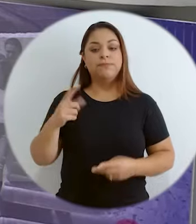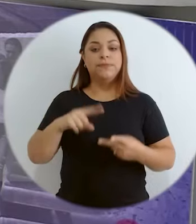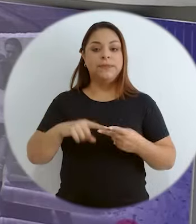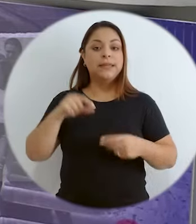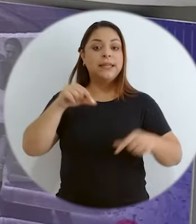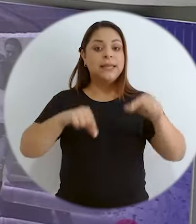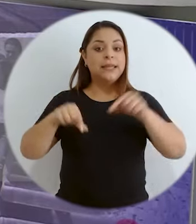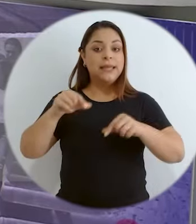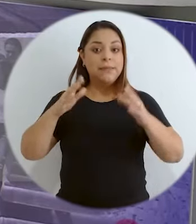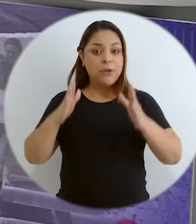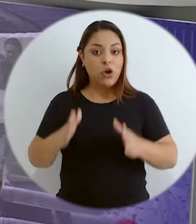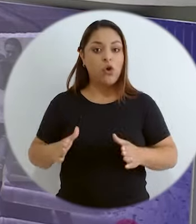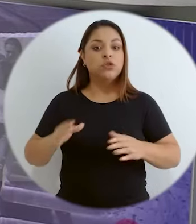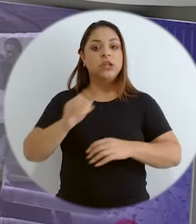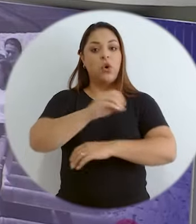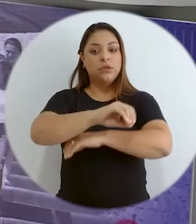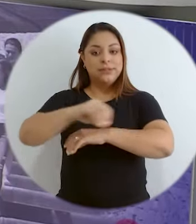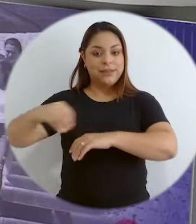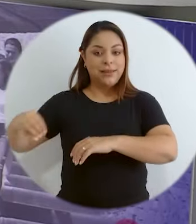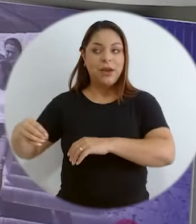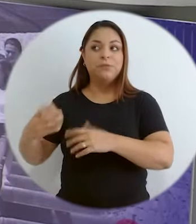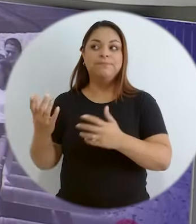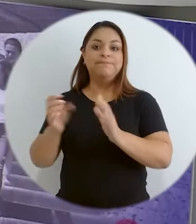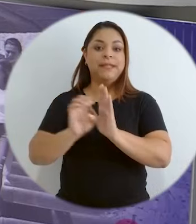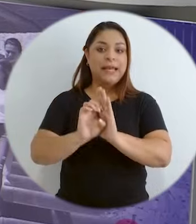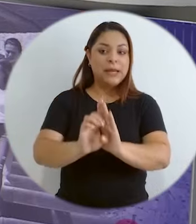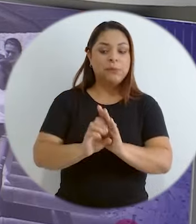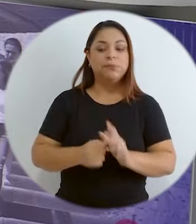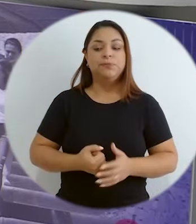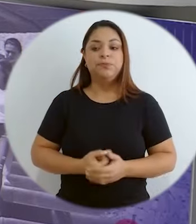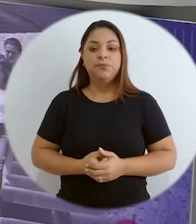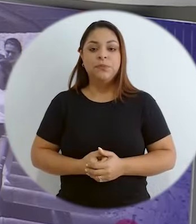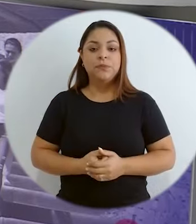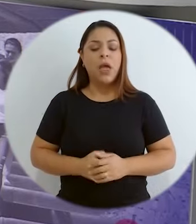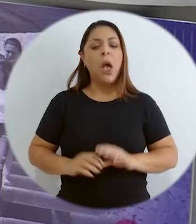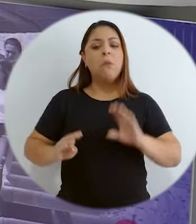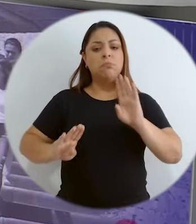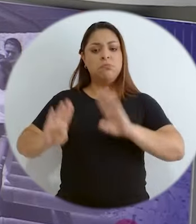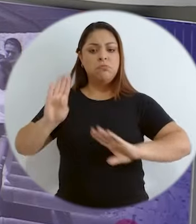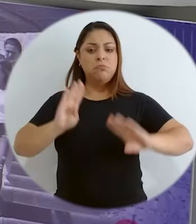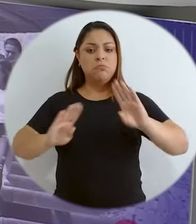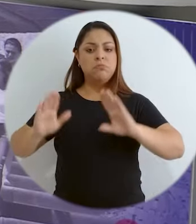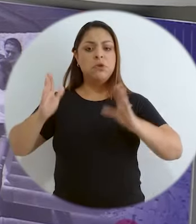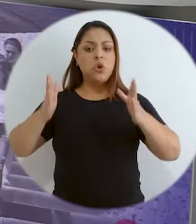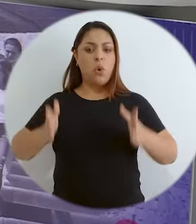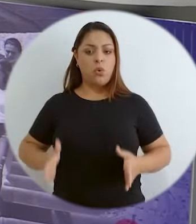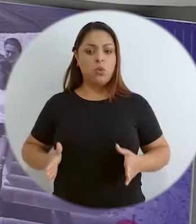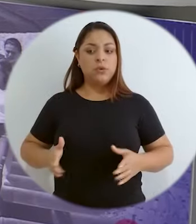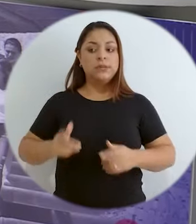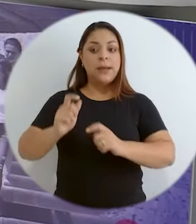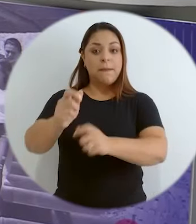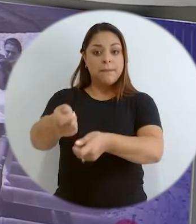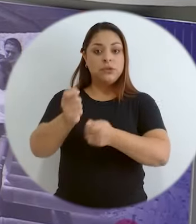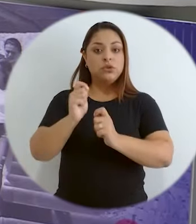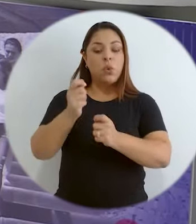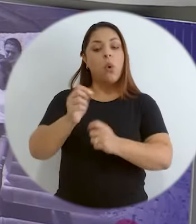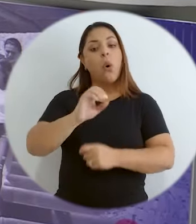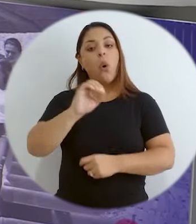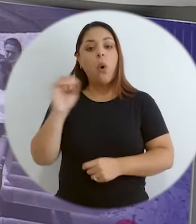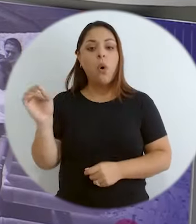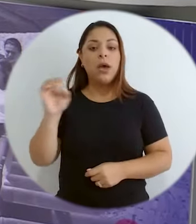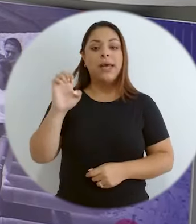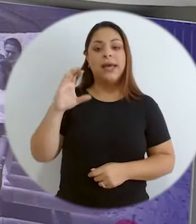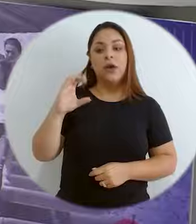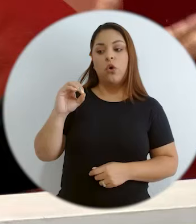químicos, oceanógrafos químicos, por ejemplo. Los biólogos